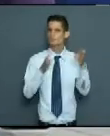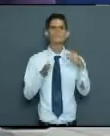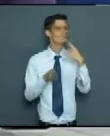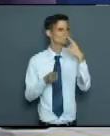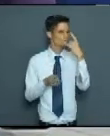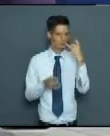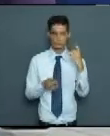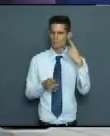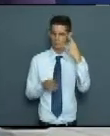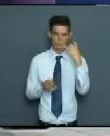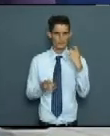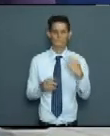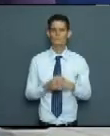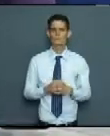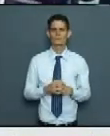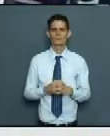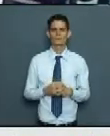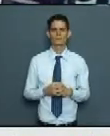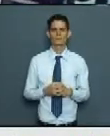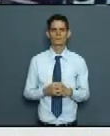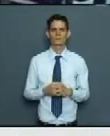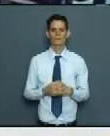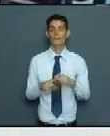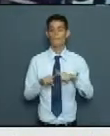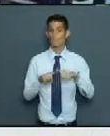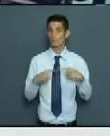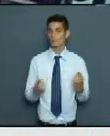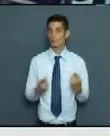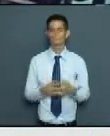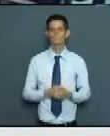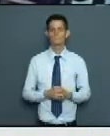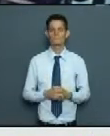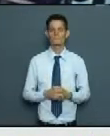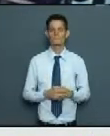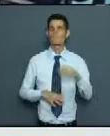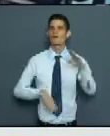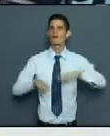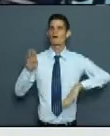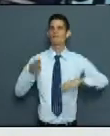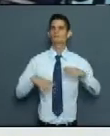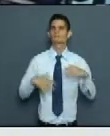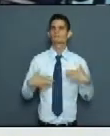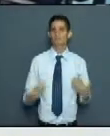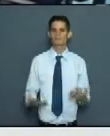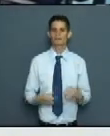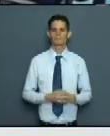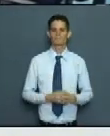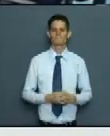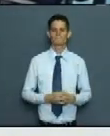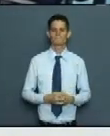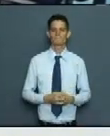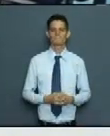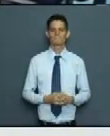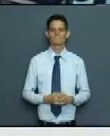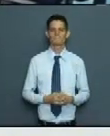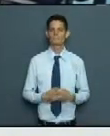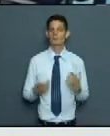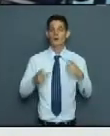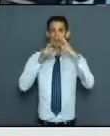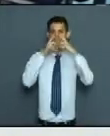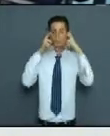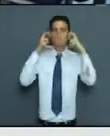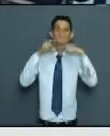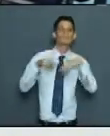cuando ha sido preciso, porque realmente a veces nos descuidamos y no usamos